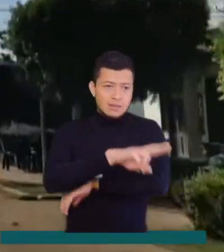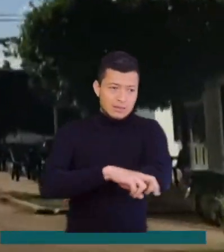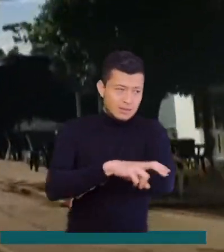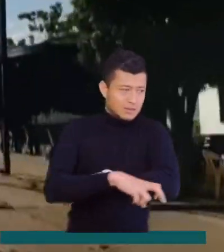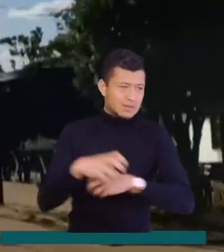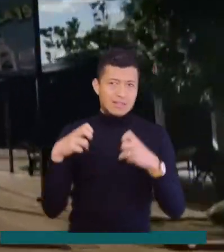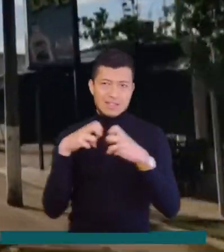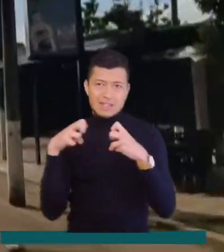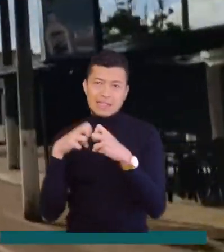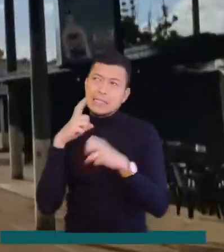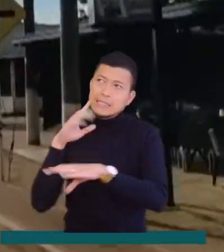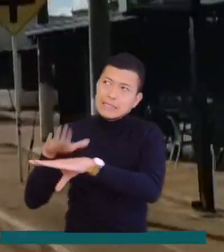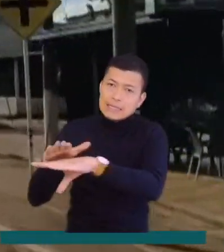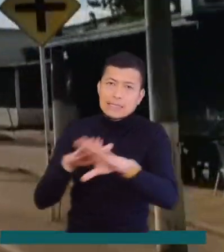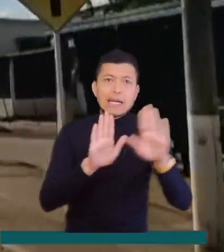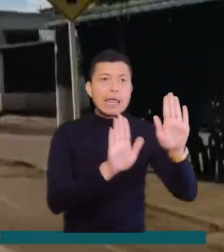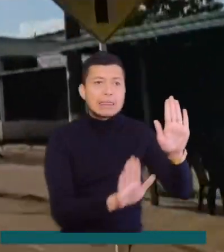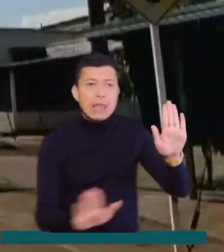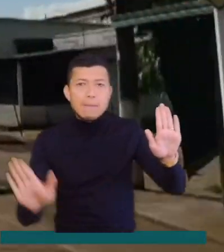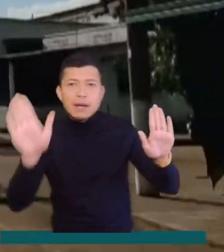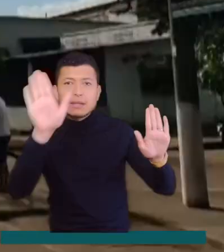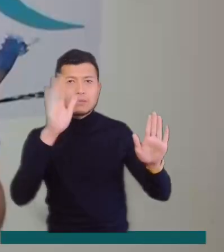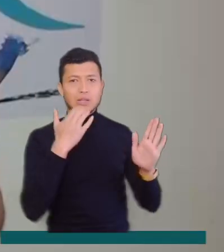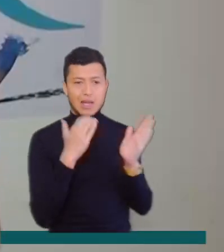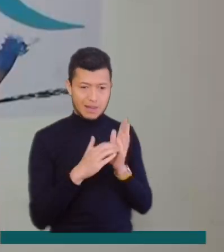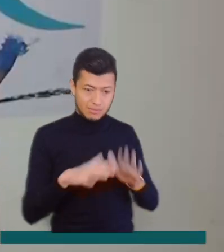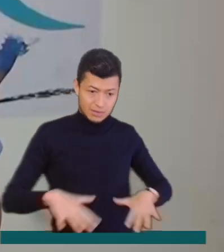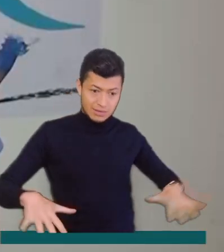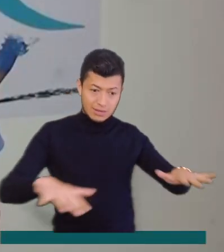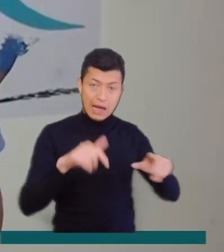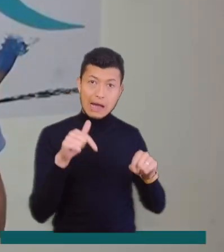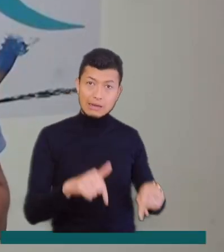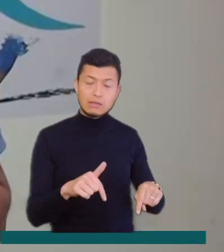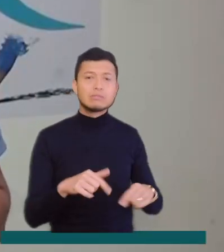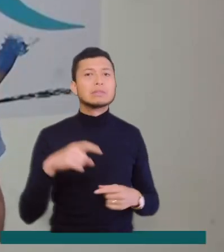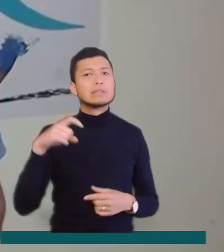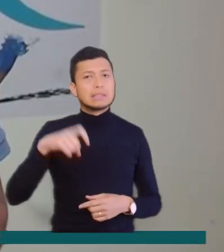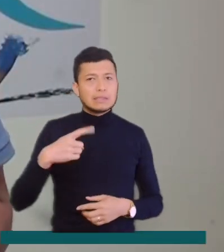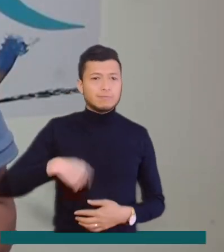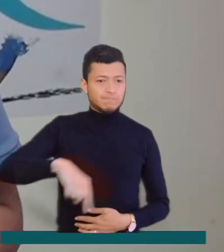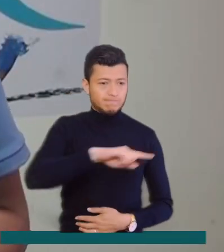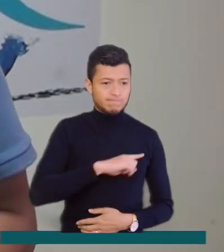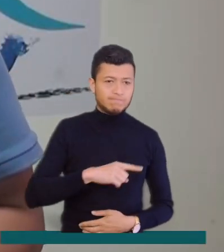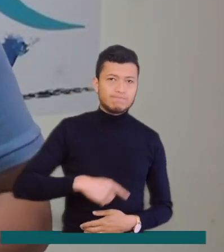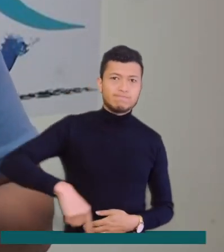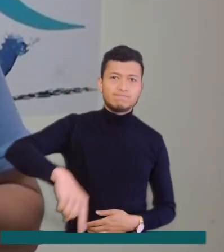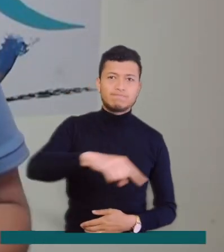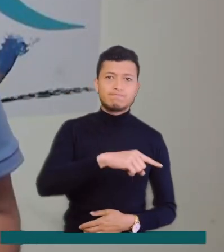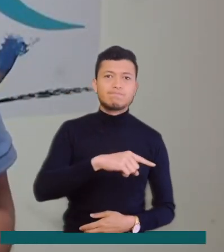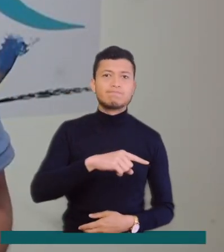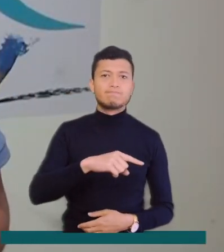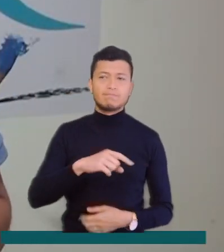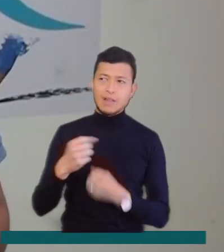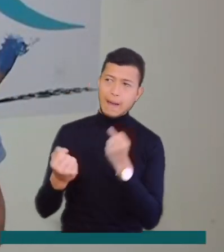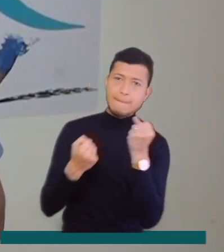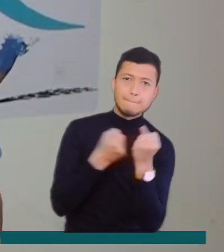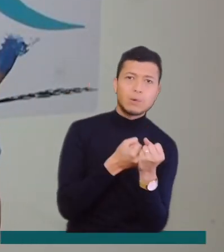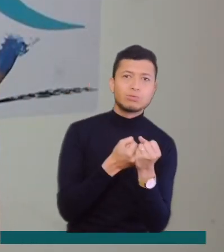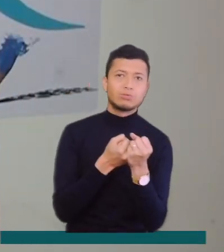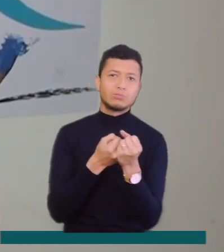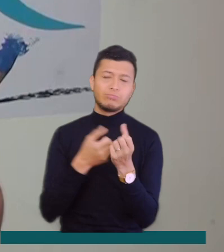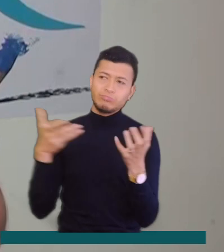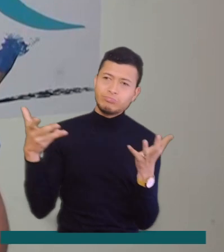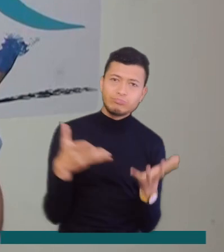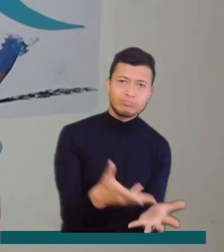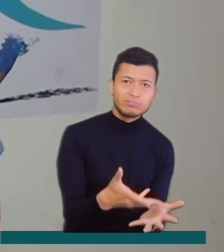Energía, para que priorice departamentos como el nuestro, que necesariamente necesita del apoyo